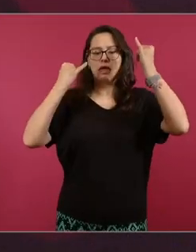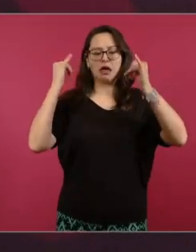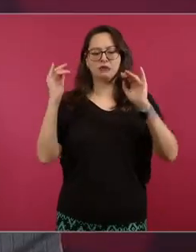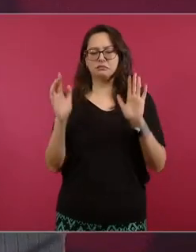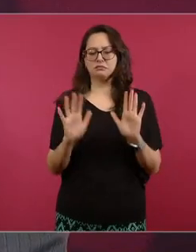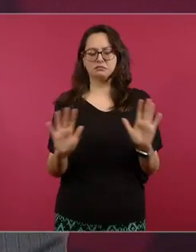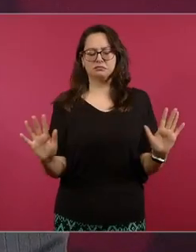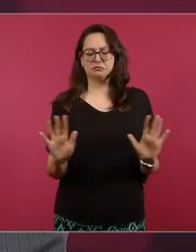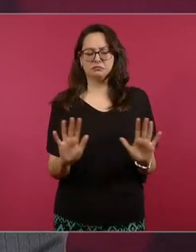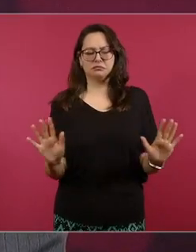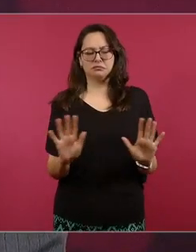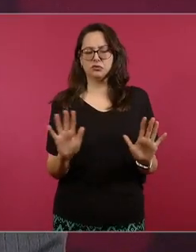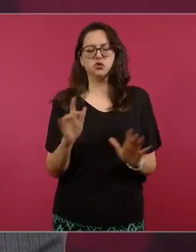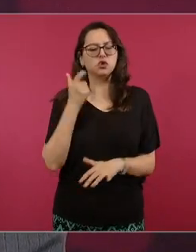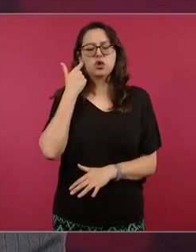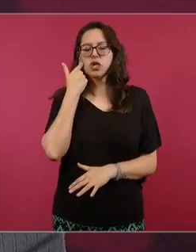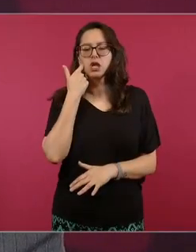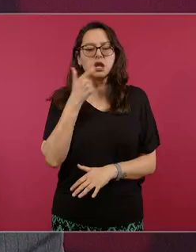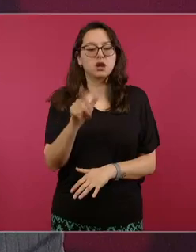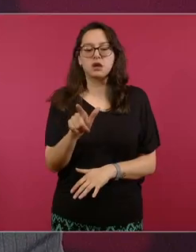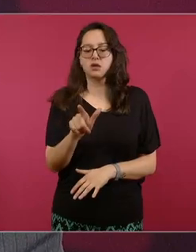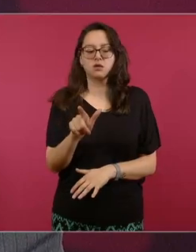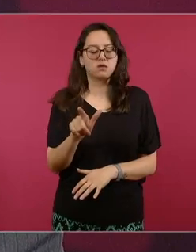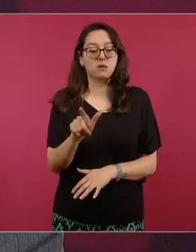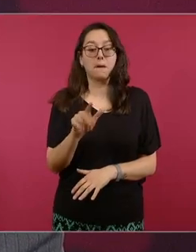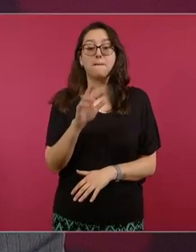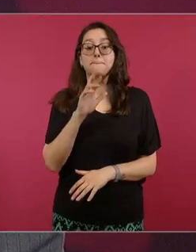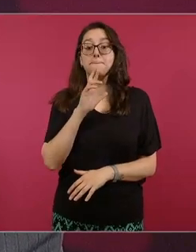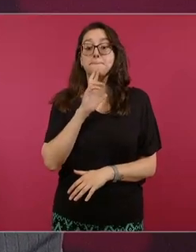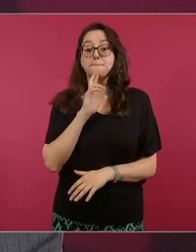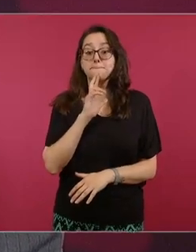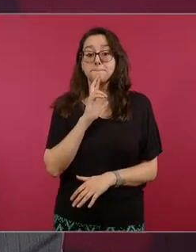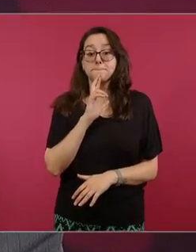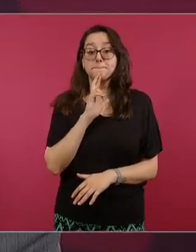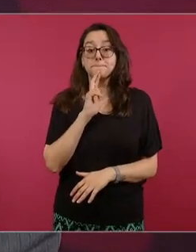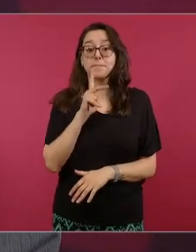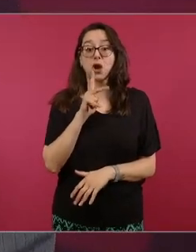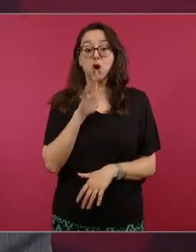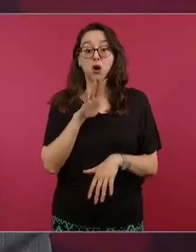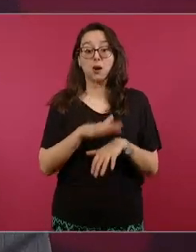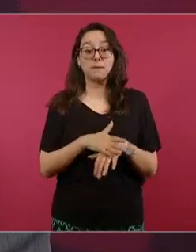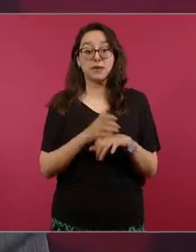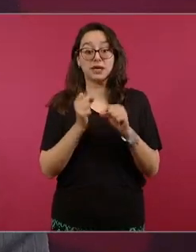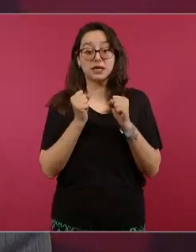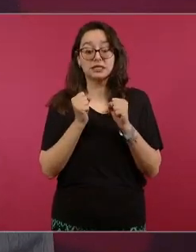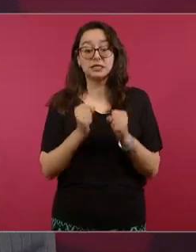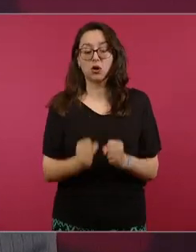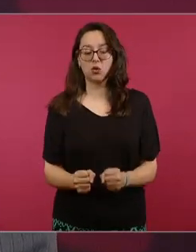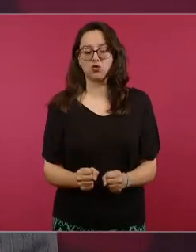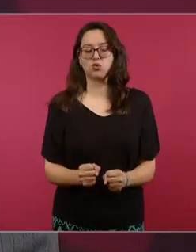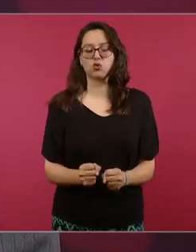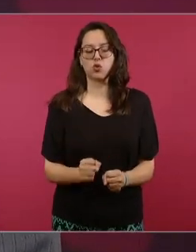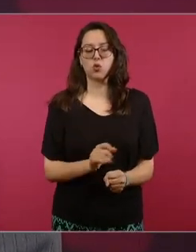gustaría mejor que técnicamente